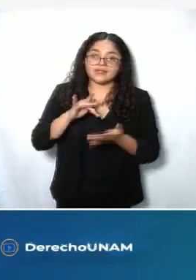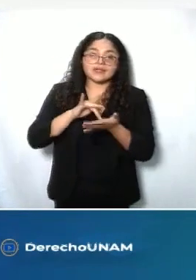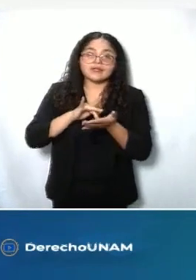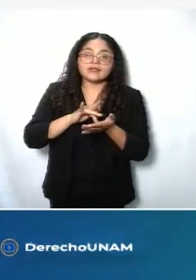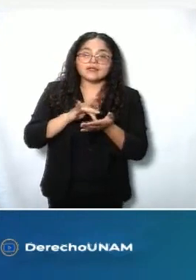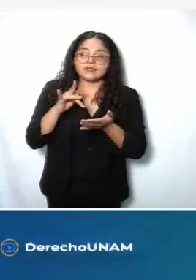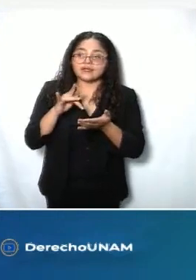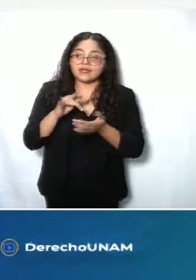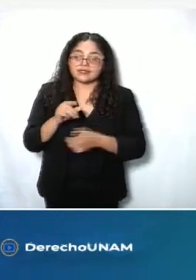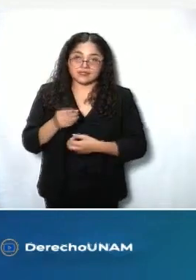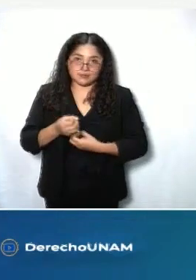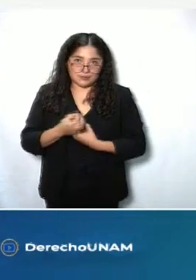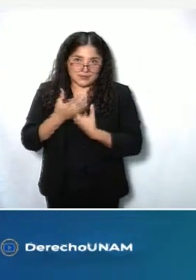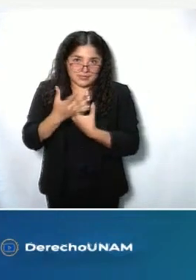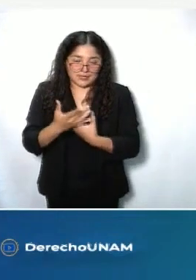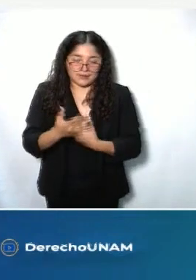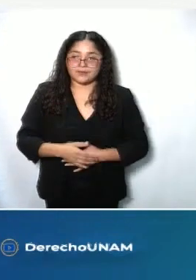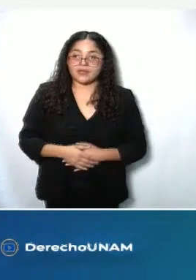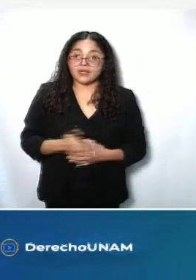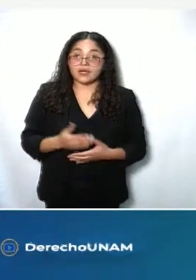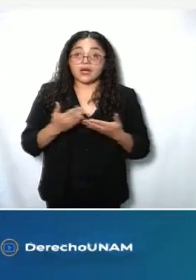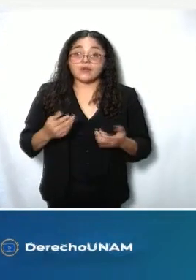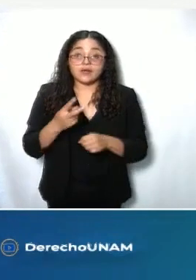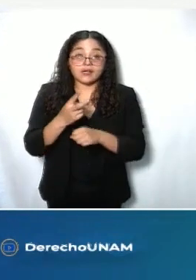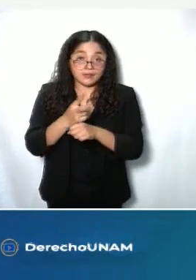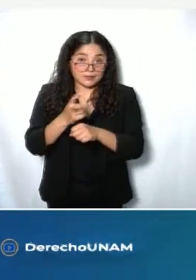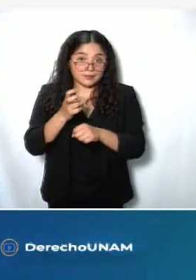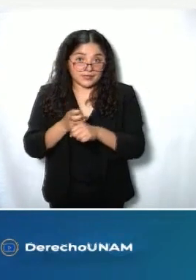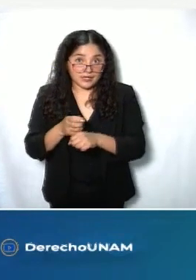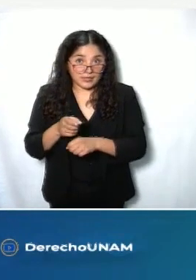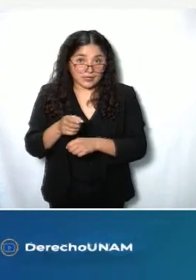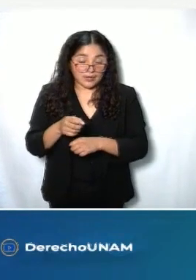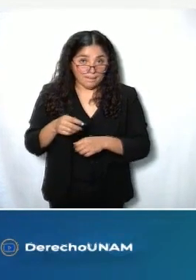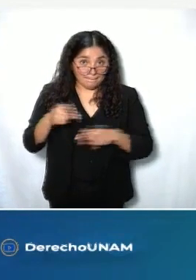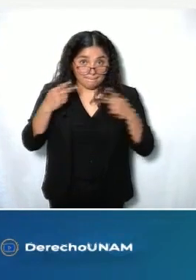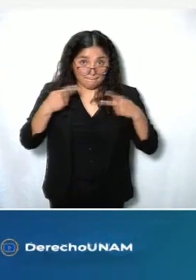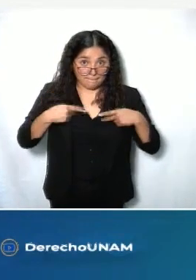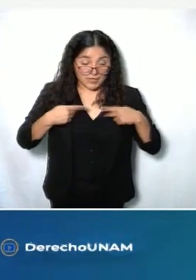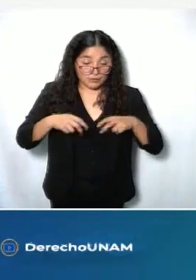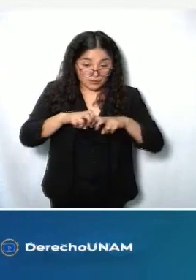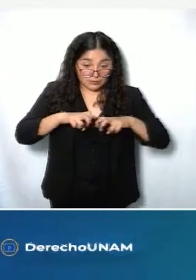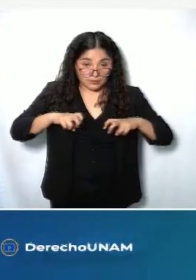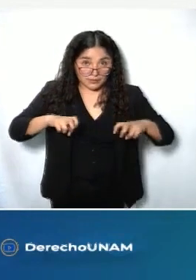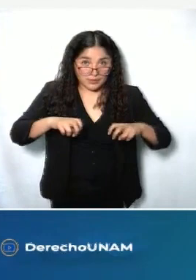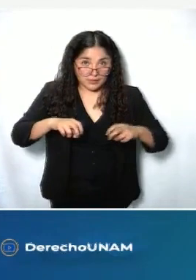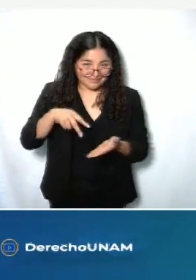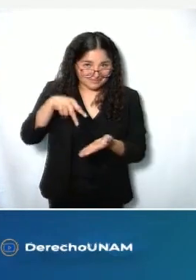Agradecemos su mensaje. Invitamos a las y los integrantes del Presidio a ponerse de pie.